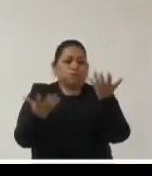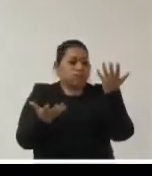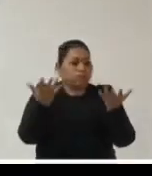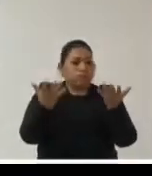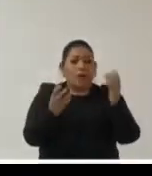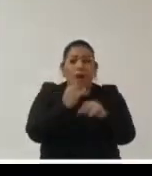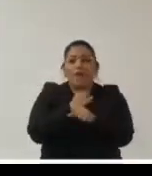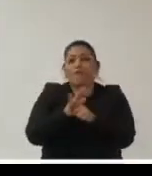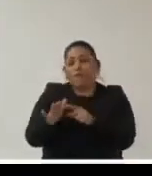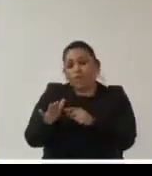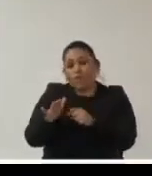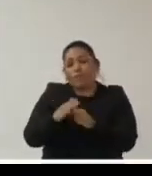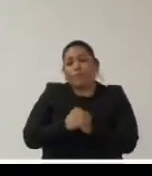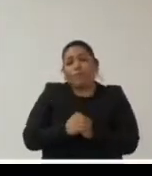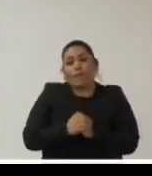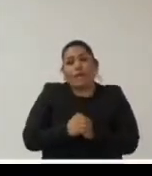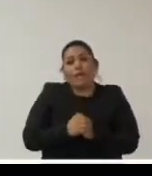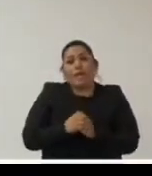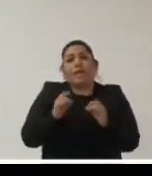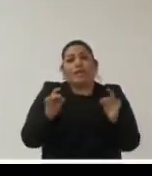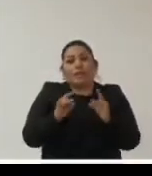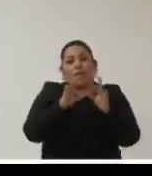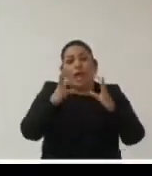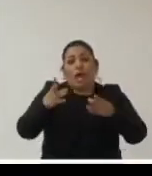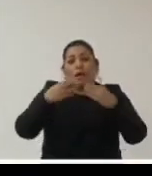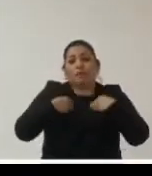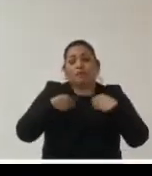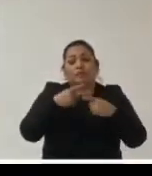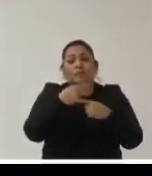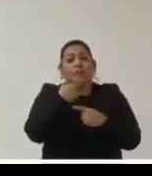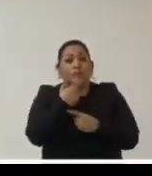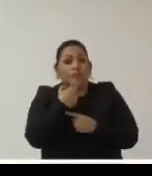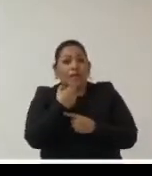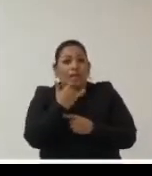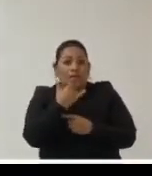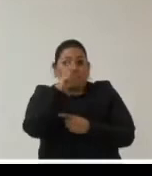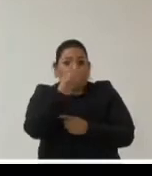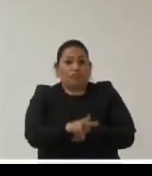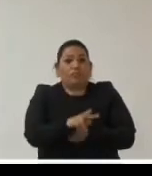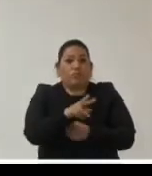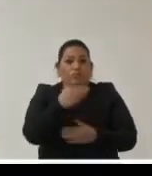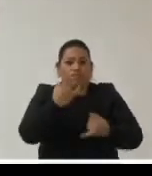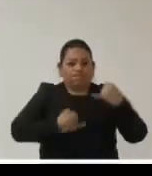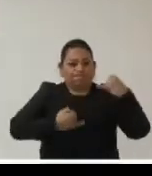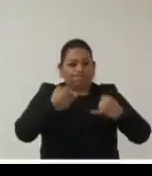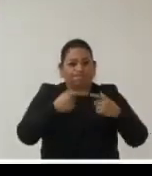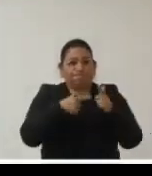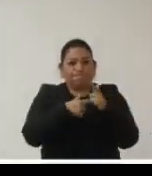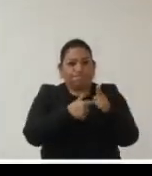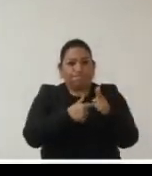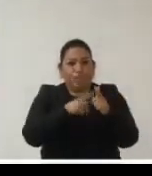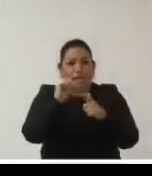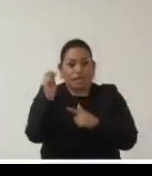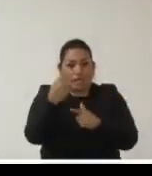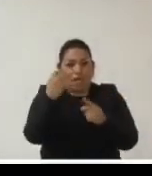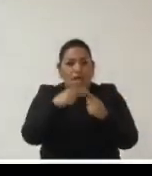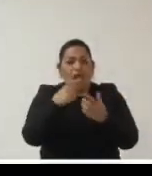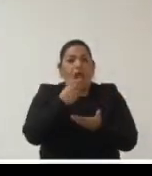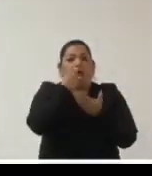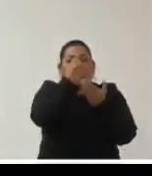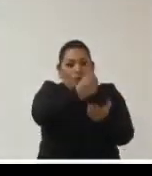esta información transparencia en adquisición de servicios una verdadera justificación técnica y